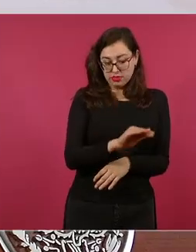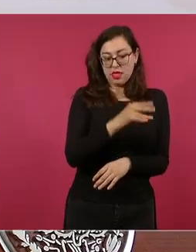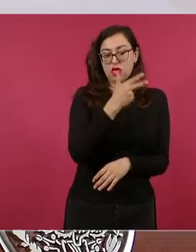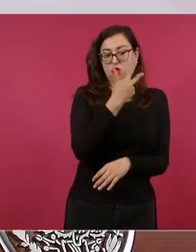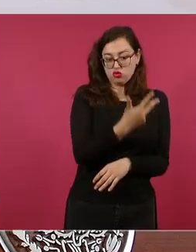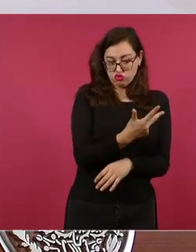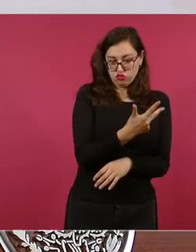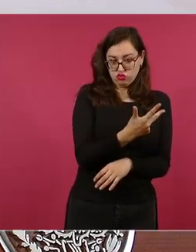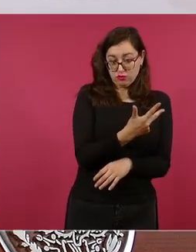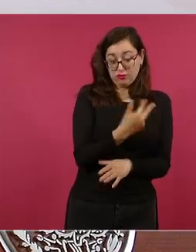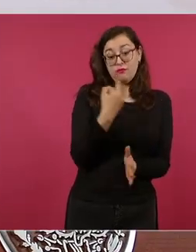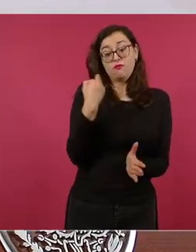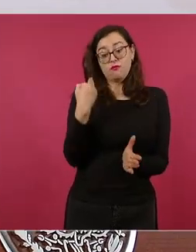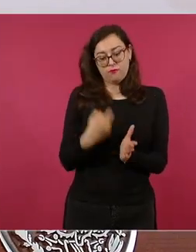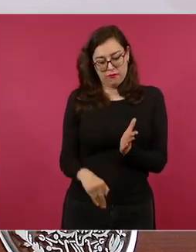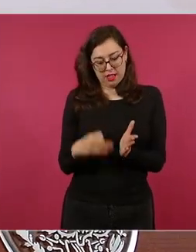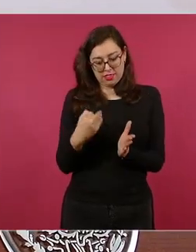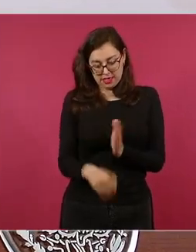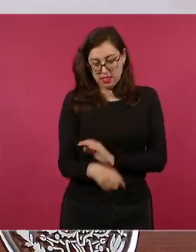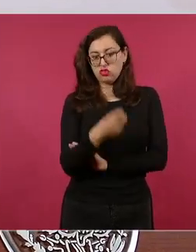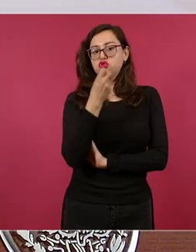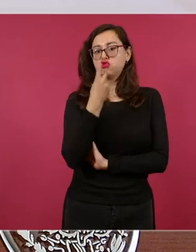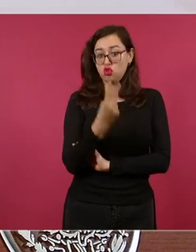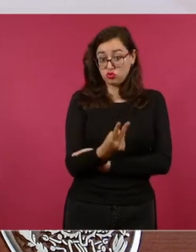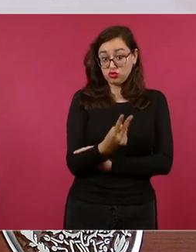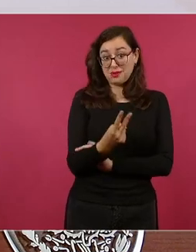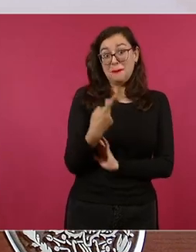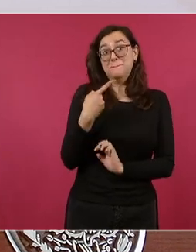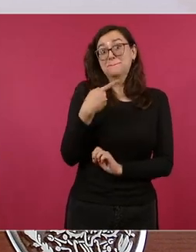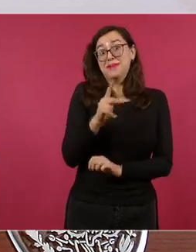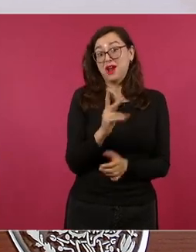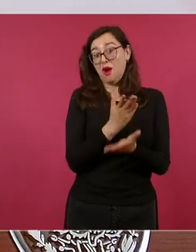estas que mencioné pero